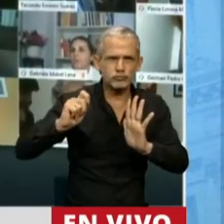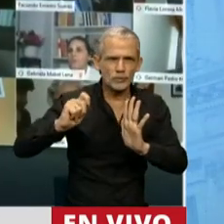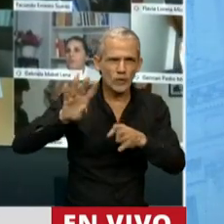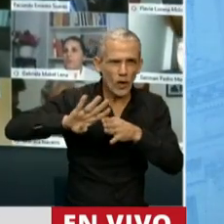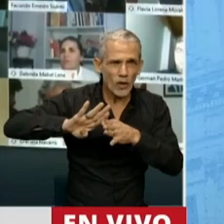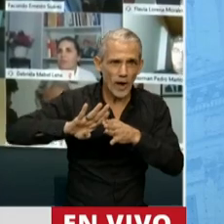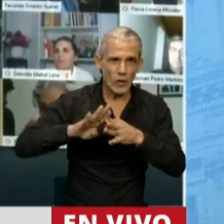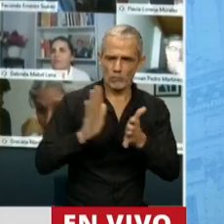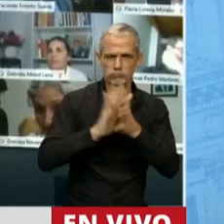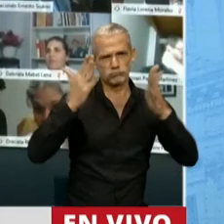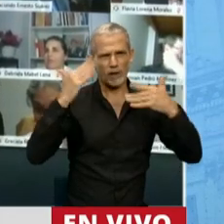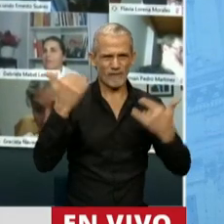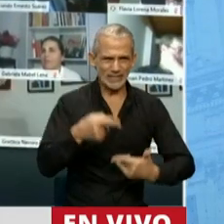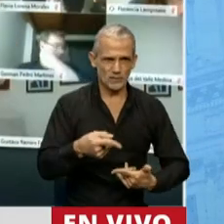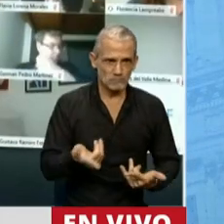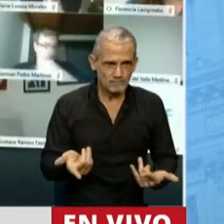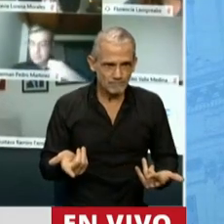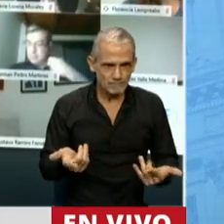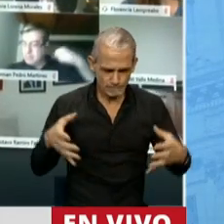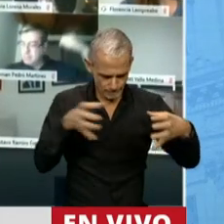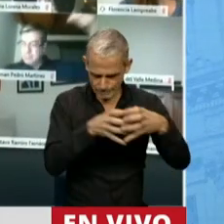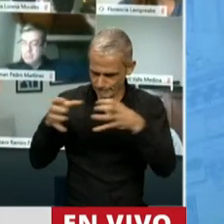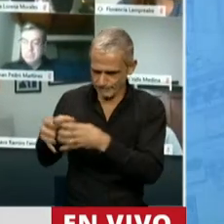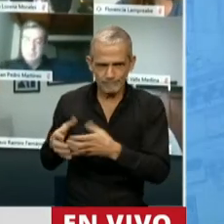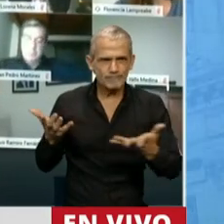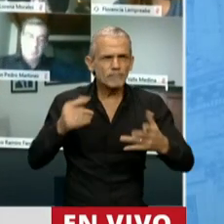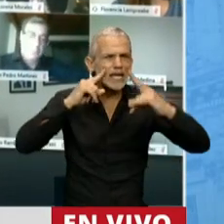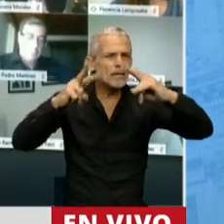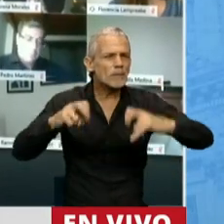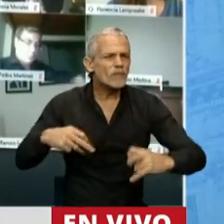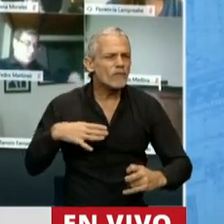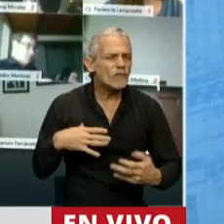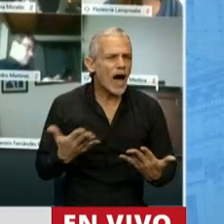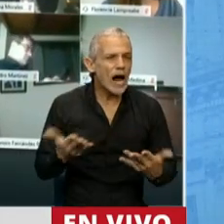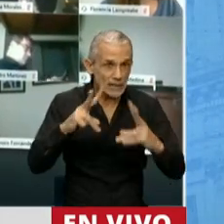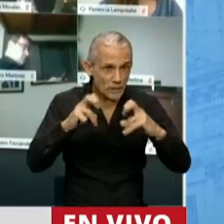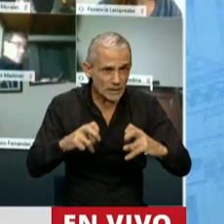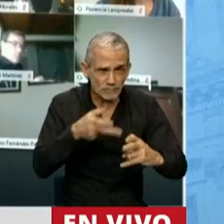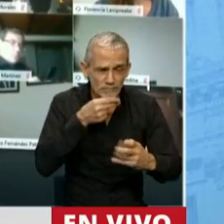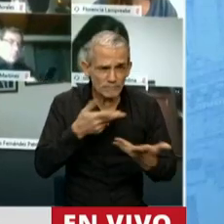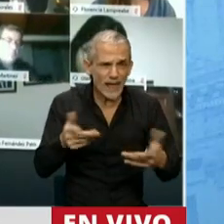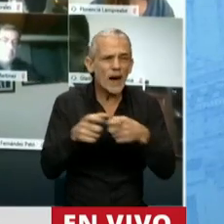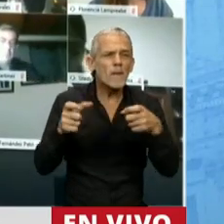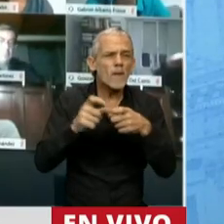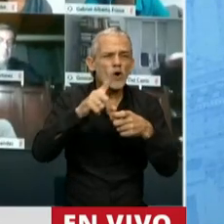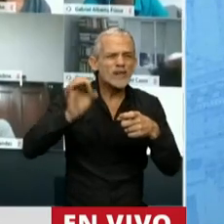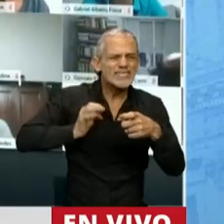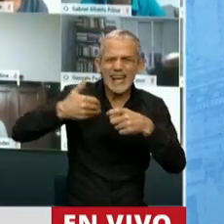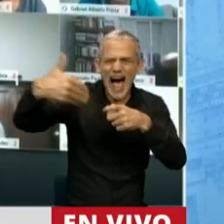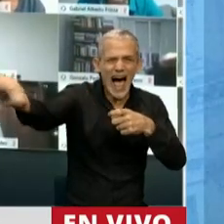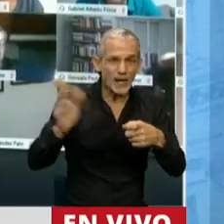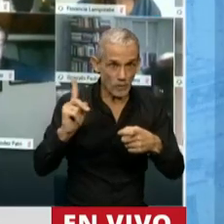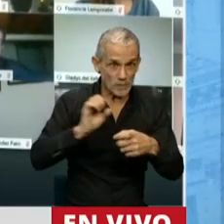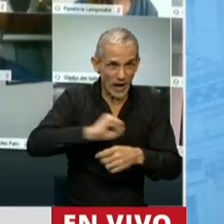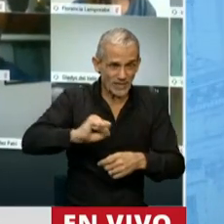Y otra vez, Presidente, esto se hace sin haber investigado, ni siquiera, insisto, ni siquiera el bono a 100 años que es una estafa